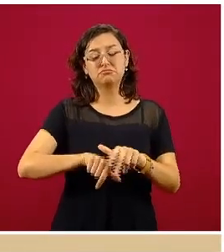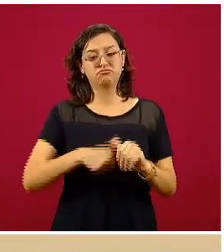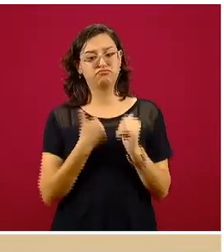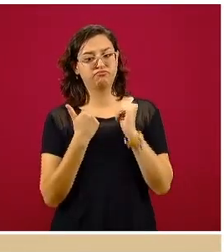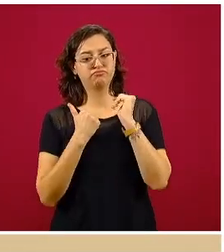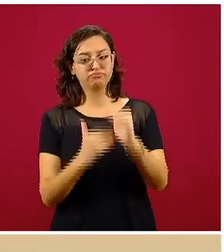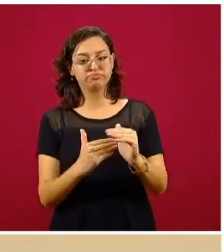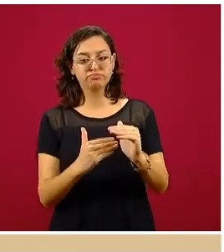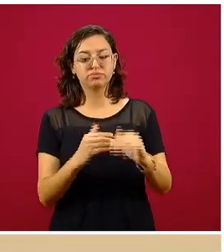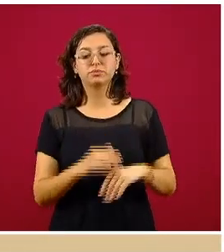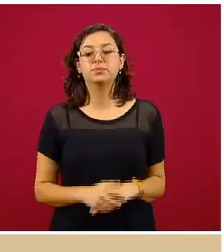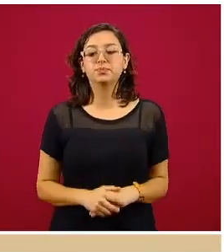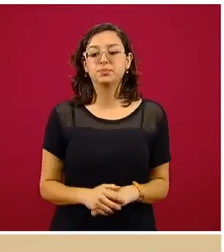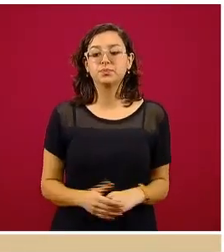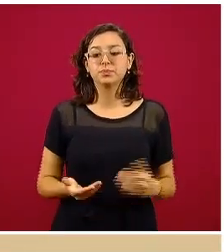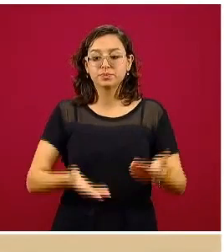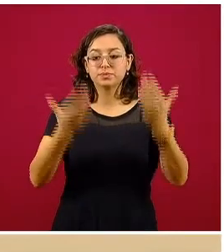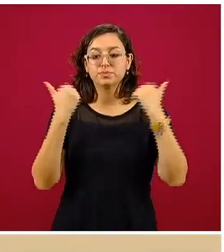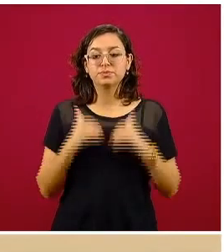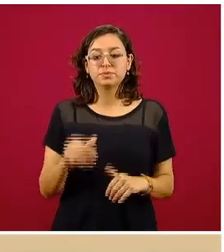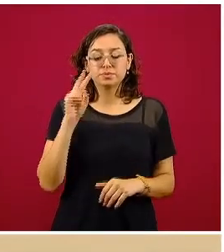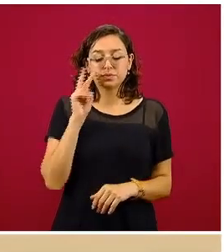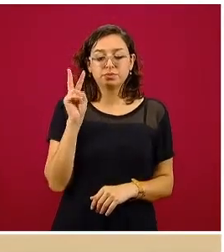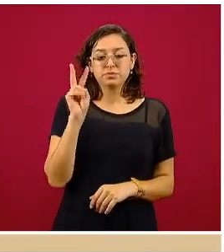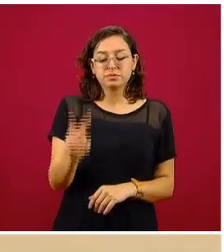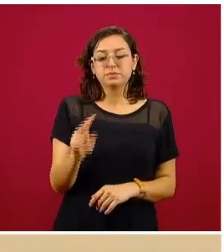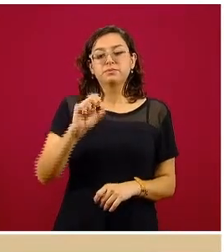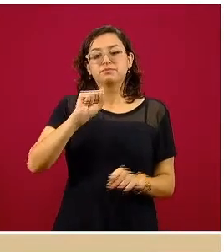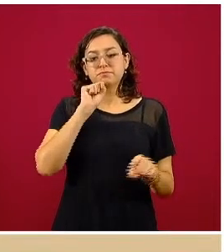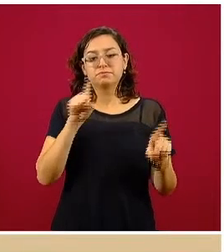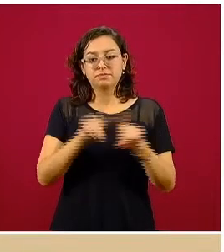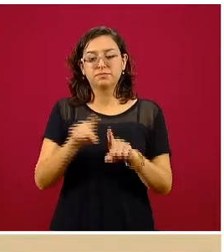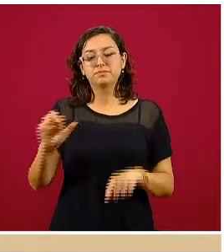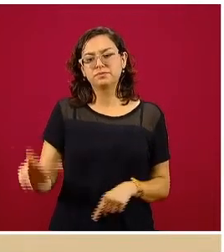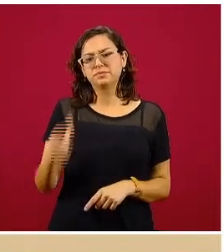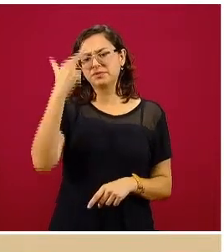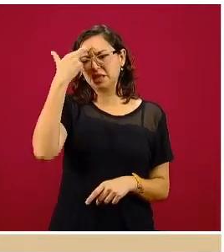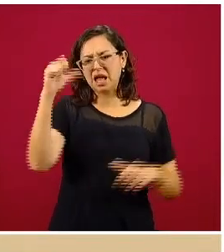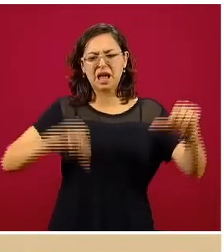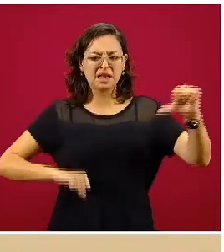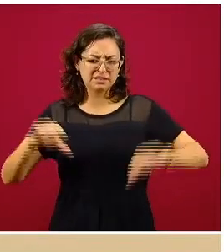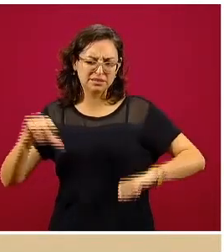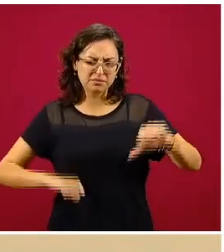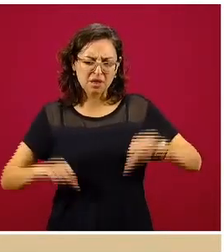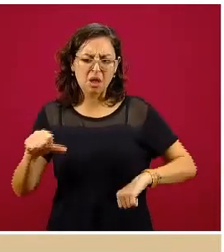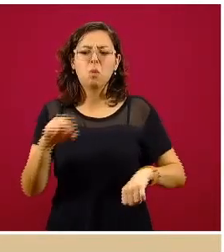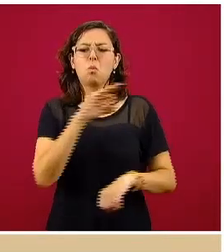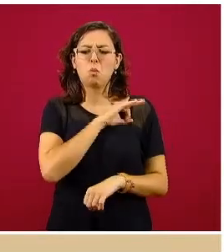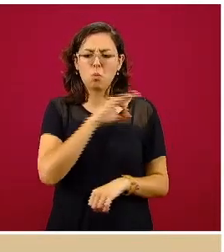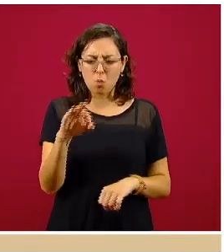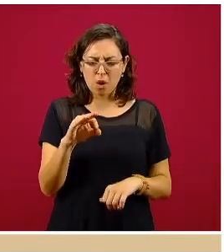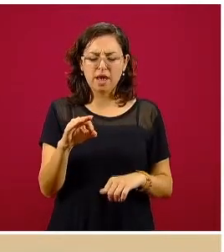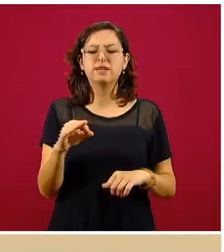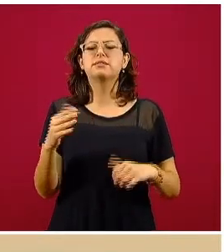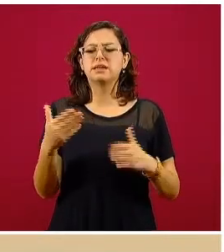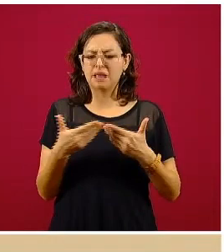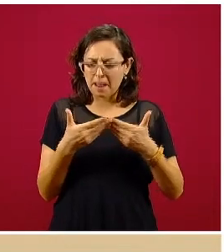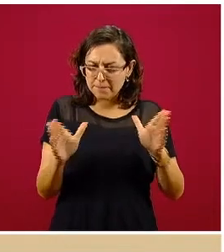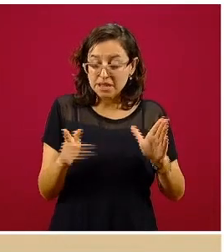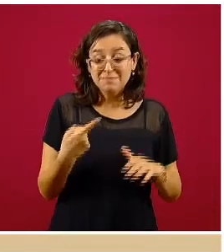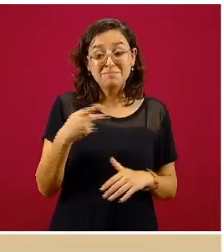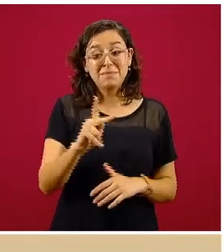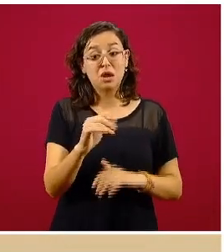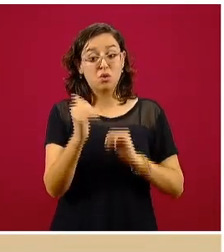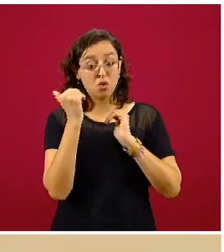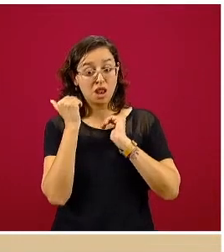Por eso, vemos en la siguiente diapositivas, también para recordar cuáles son estas actividades limitadas, porque solamente